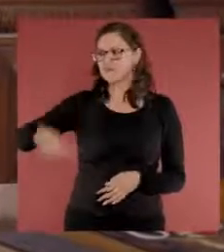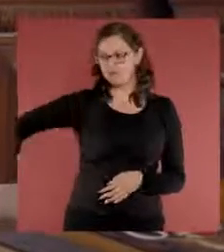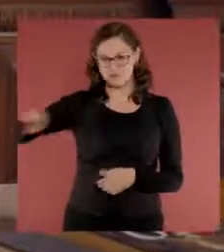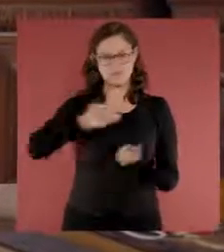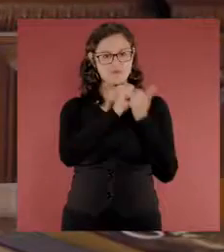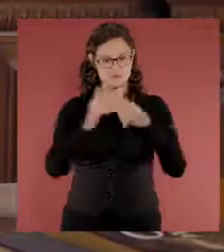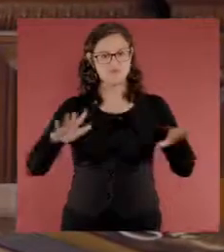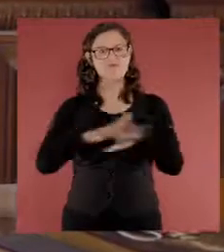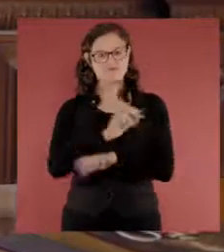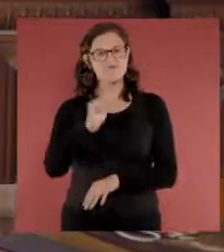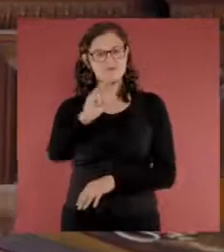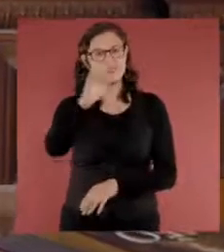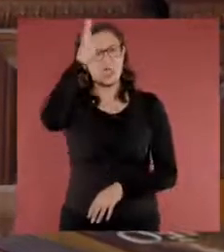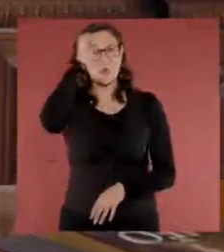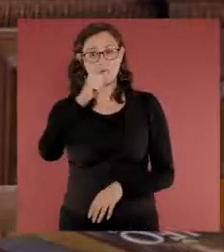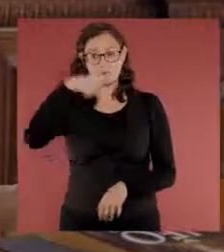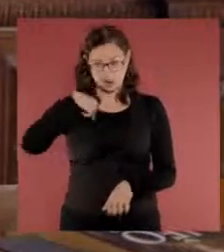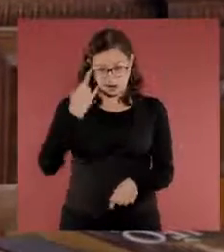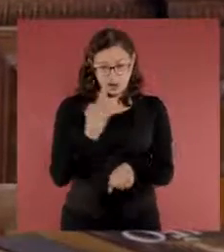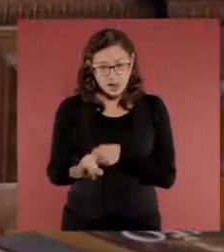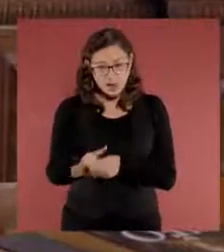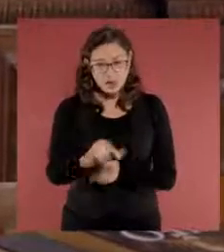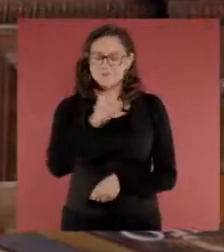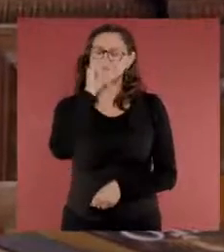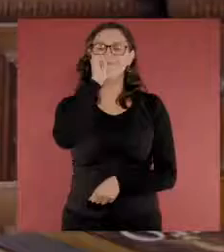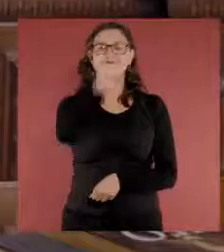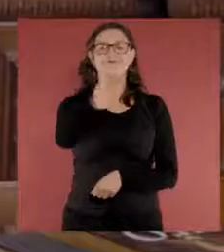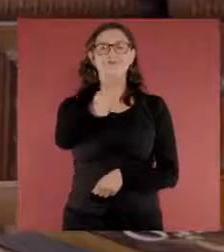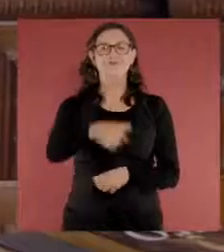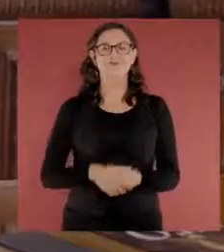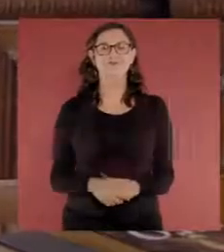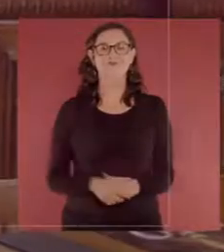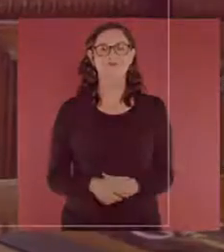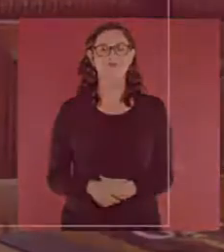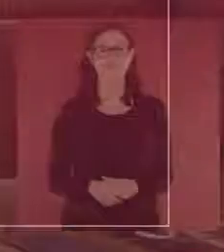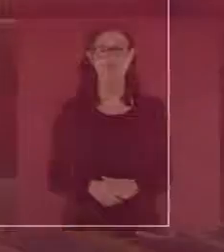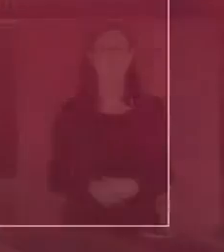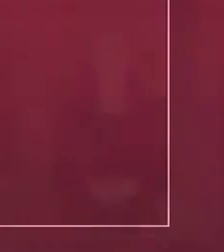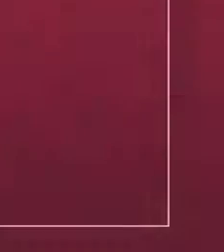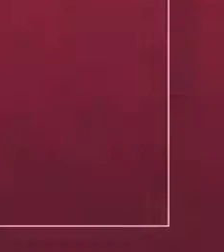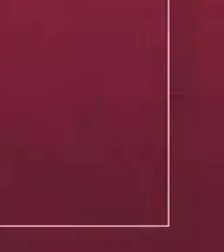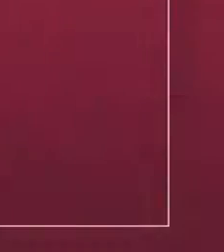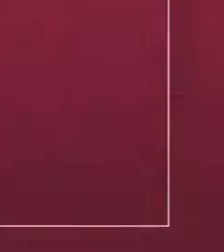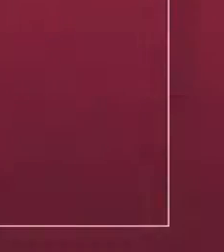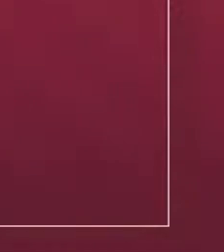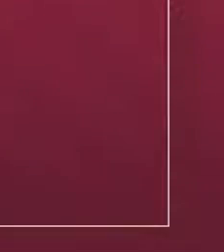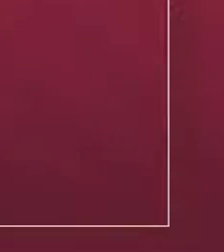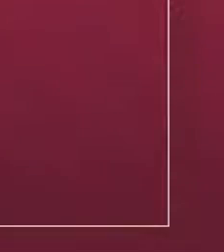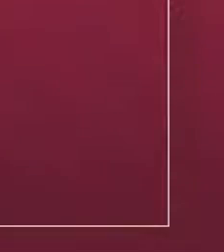está de acuerdo con la transformación y yo no voy a fallarles. Segundo informe. Gracias.